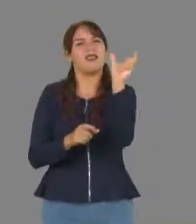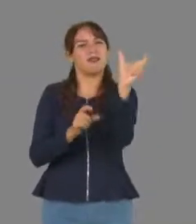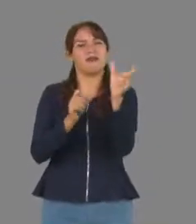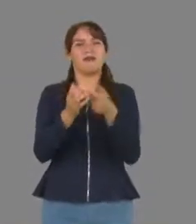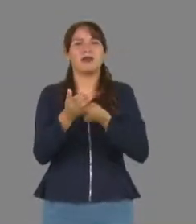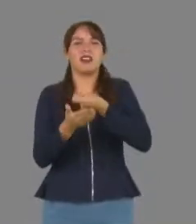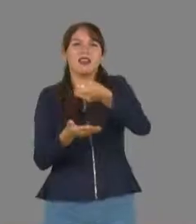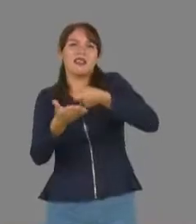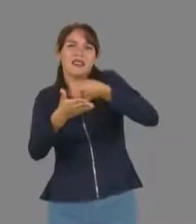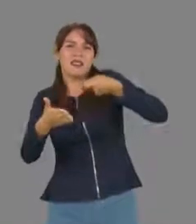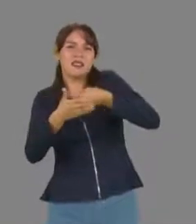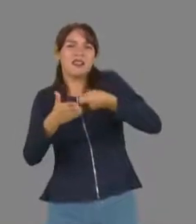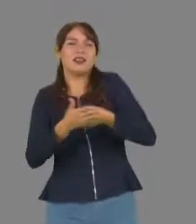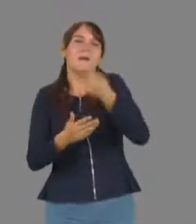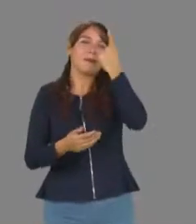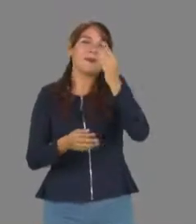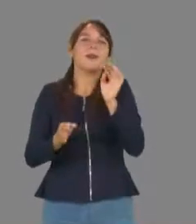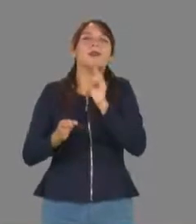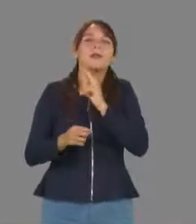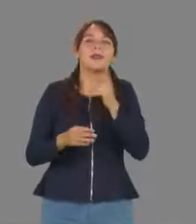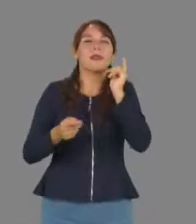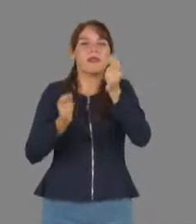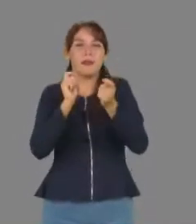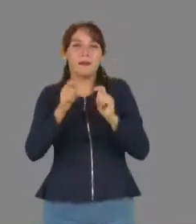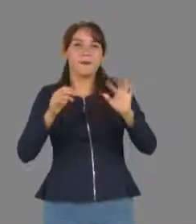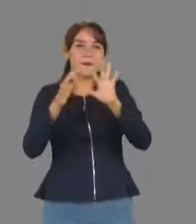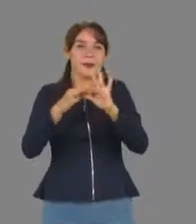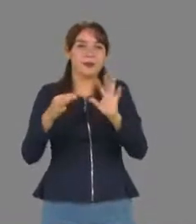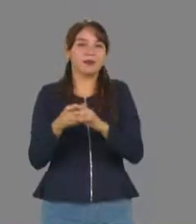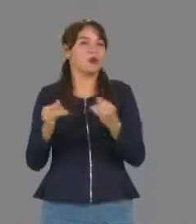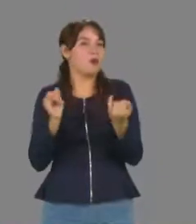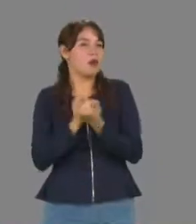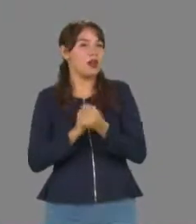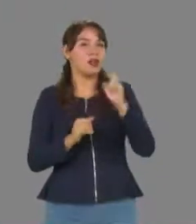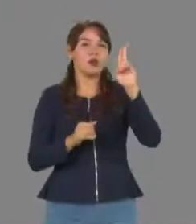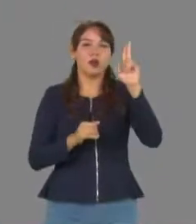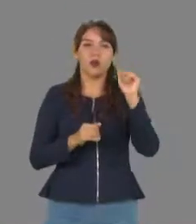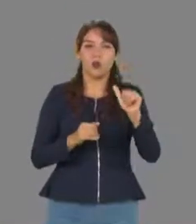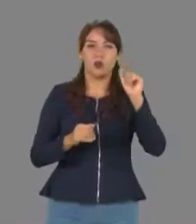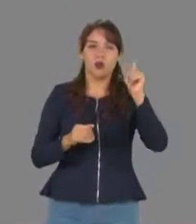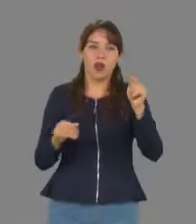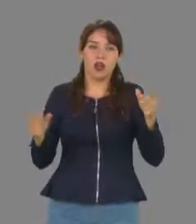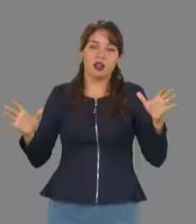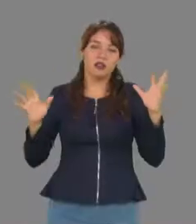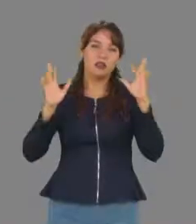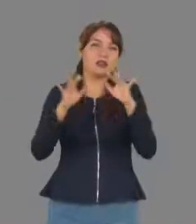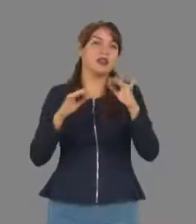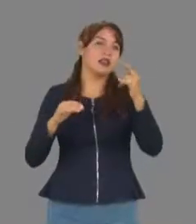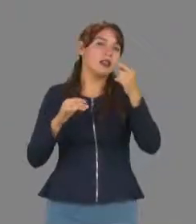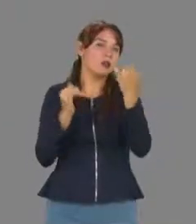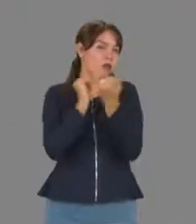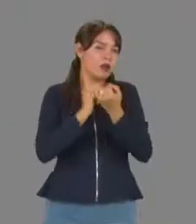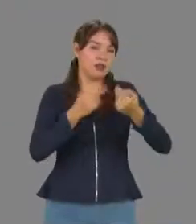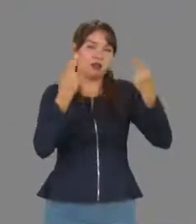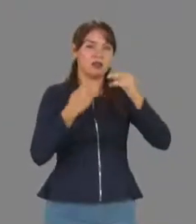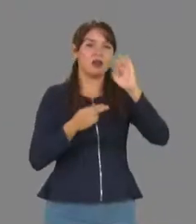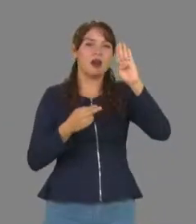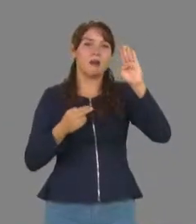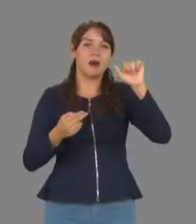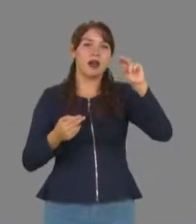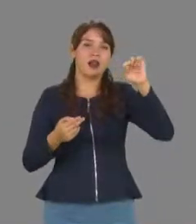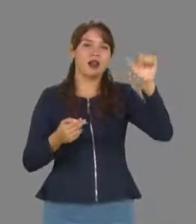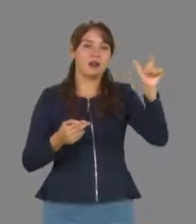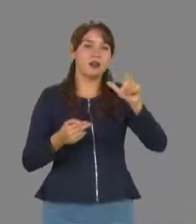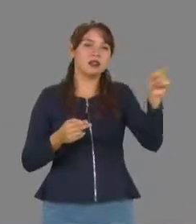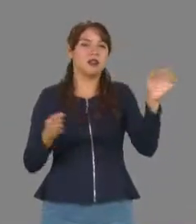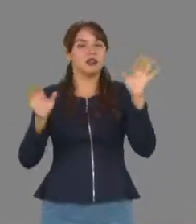propósito de mejorar su calidad de vida. Con estas acciones, tanto la UAT como la empresa bancaria informaron sobre las estrategias aplicables a las finanzas